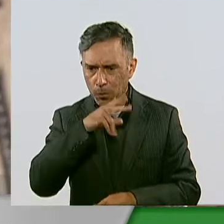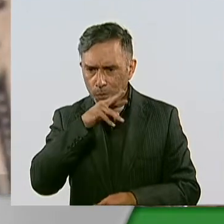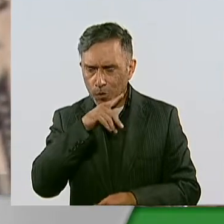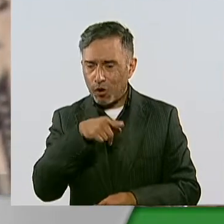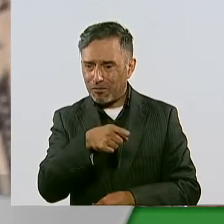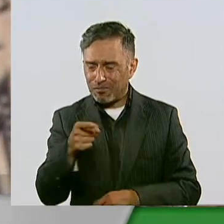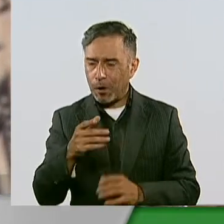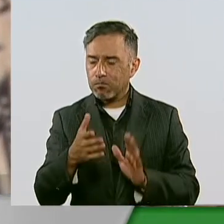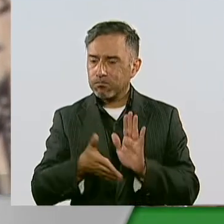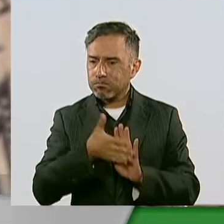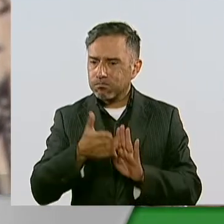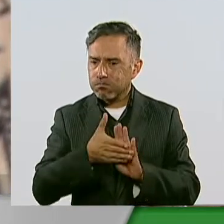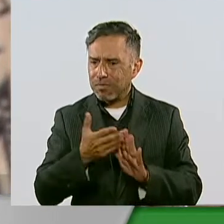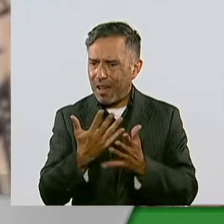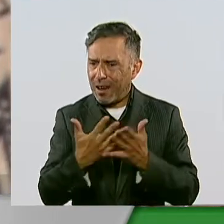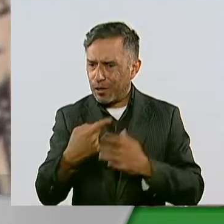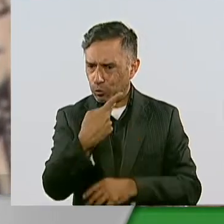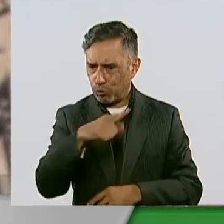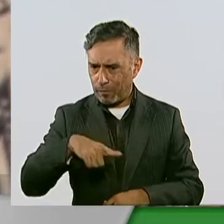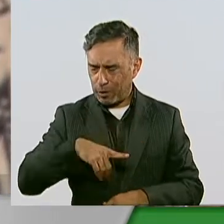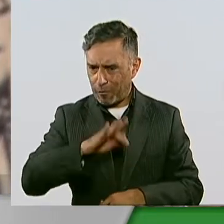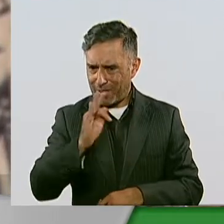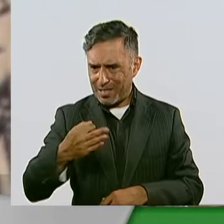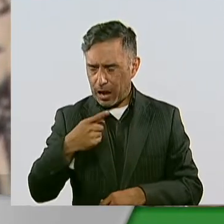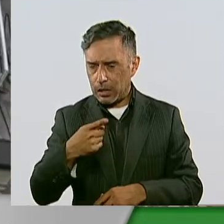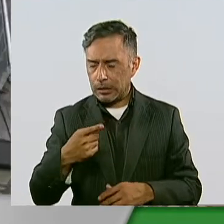provocarían las obras emblema del gobierno federal.